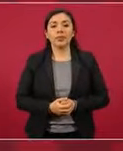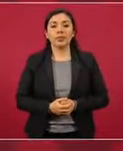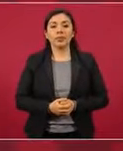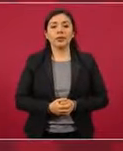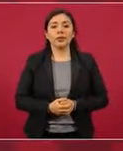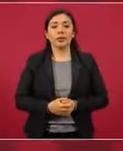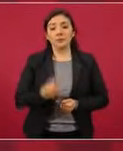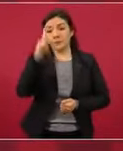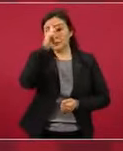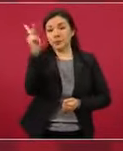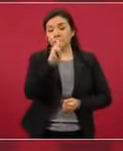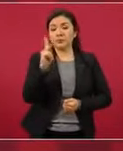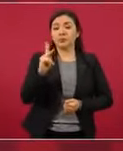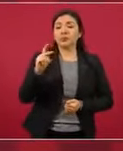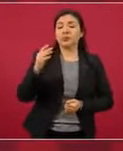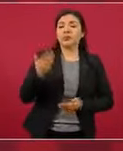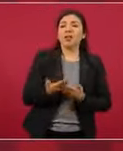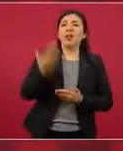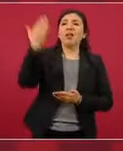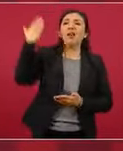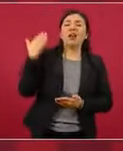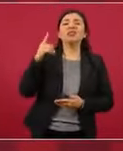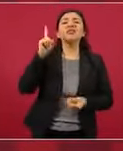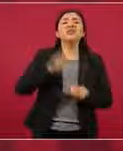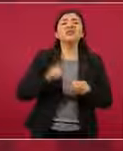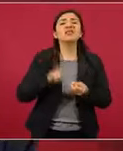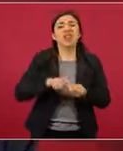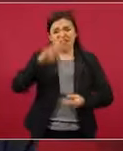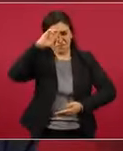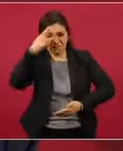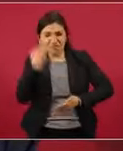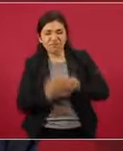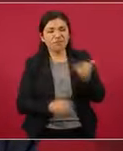por excelencia de los derechos humanos.